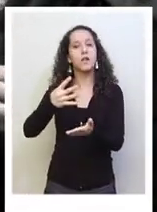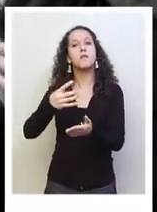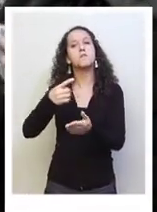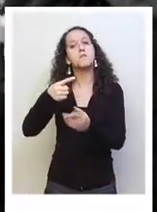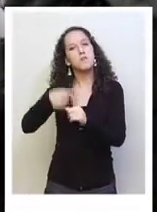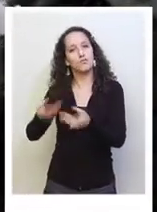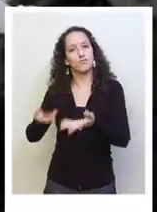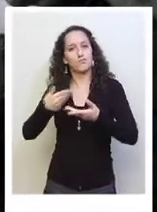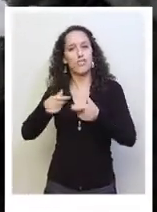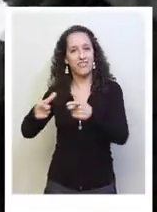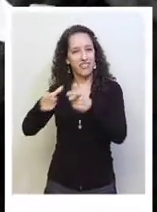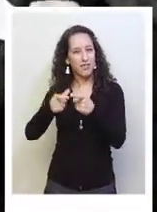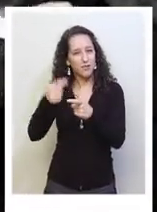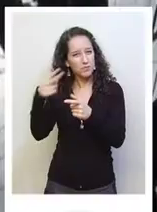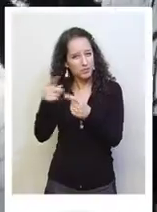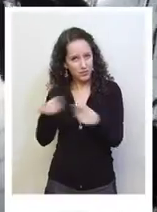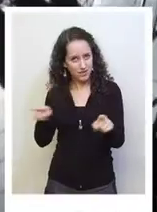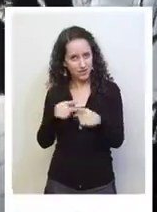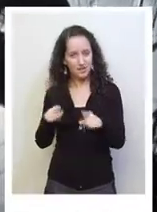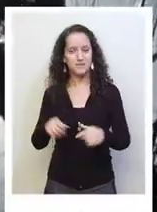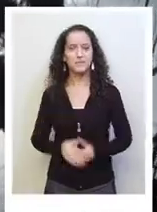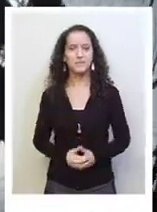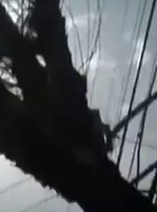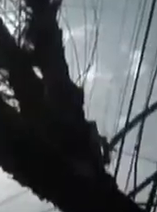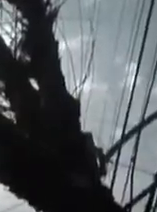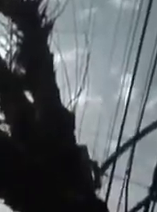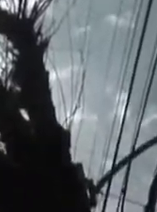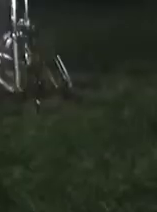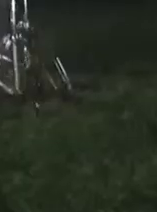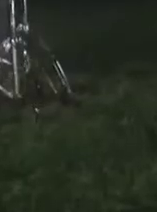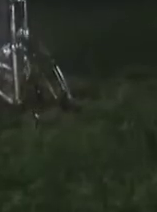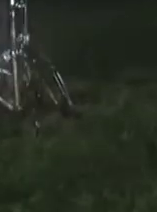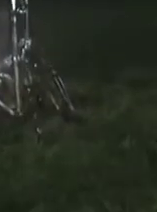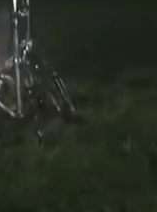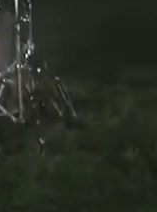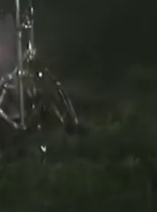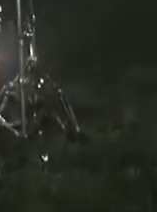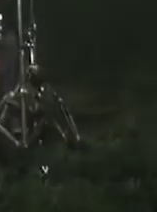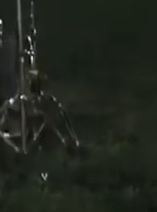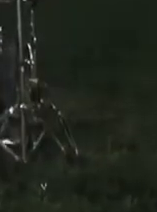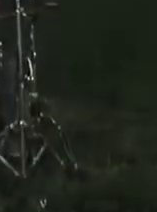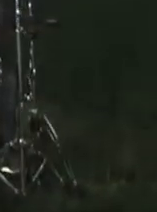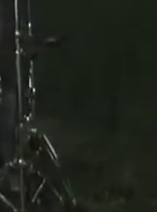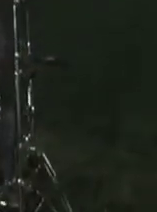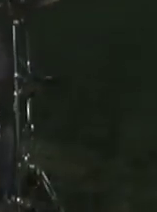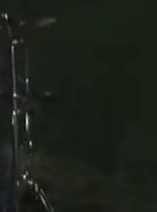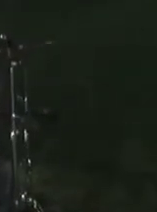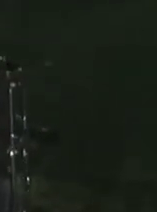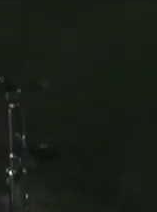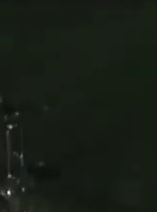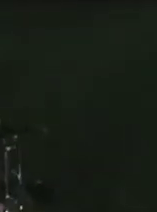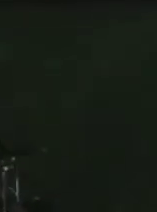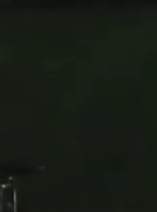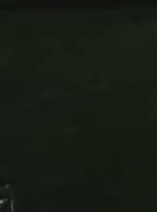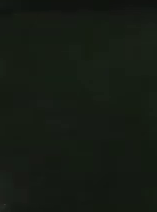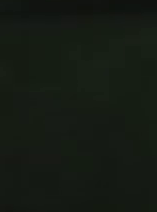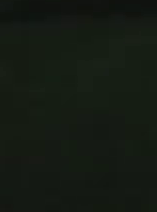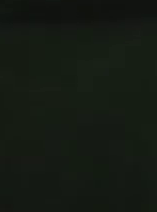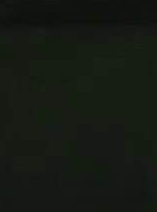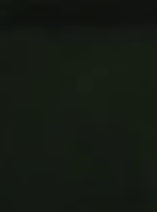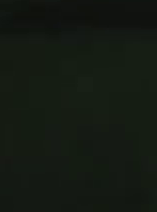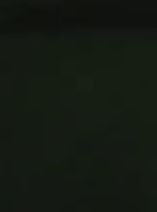Además, el mismo día del concierto, si pagas la entrada de 4.000 pesos, podrás llevarte el disco de Ciudad Dominó.